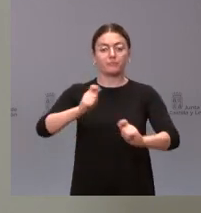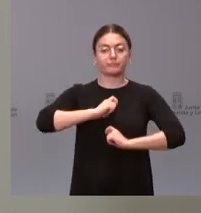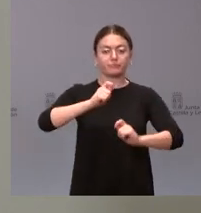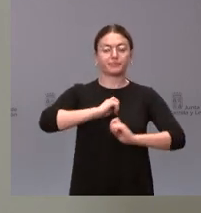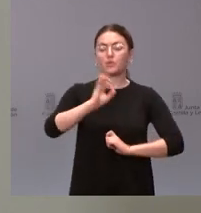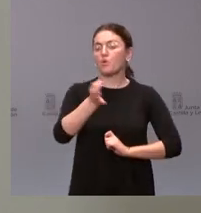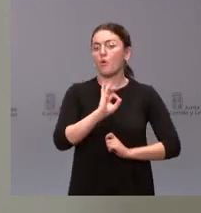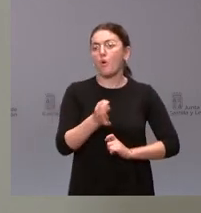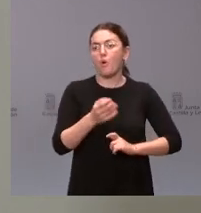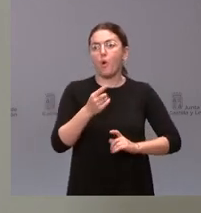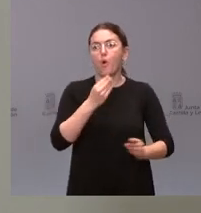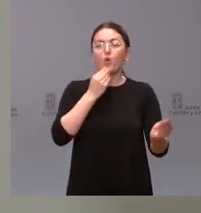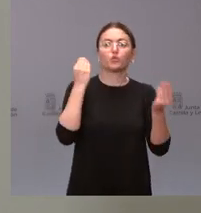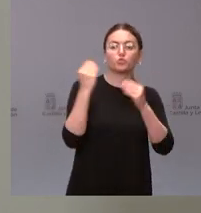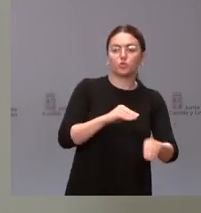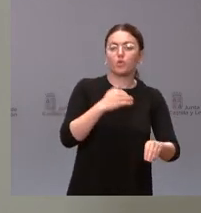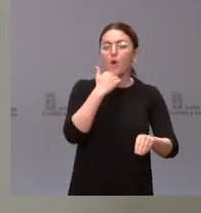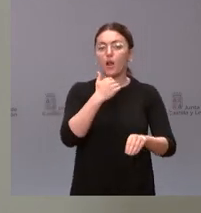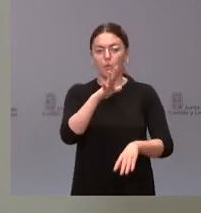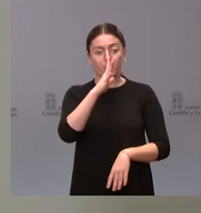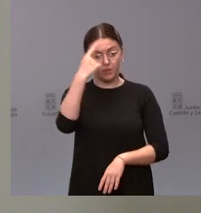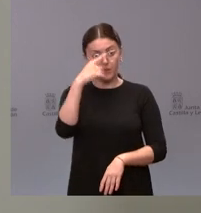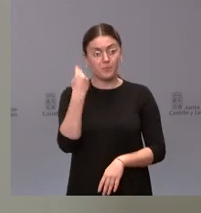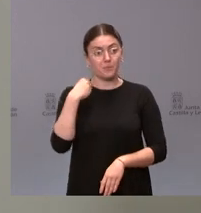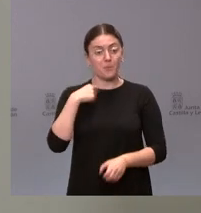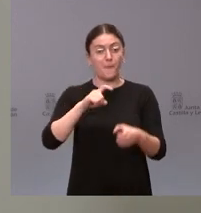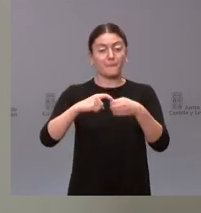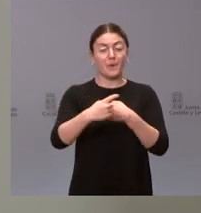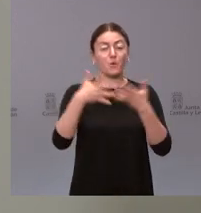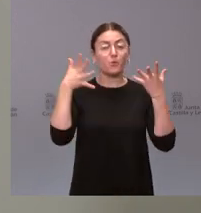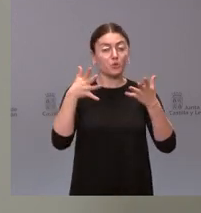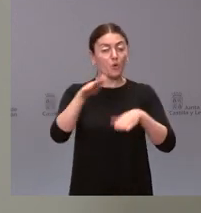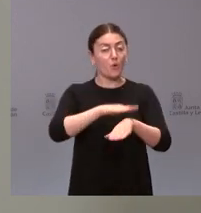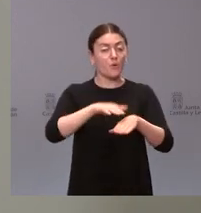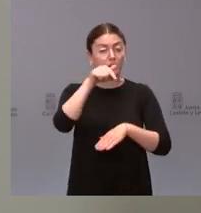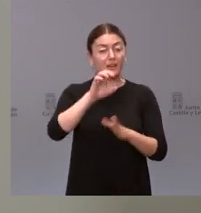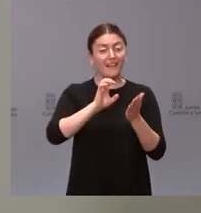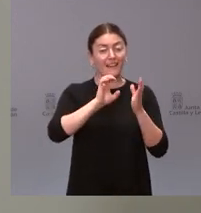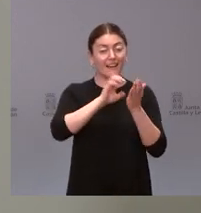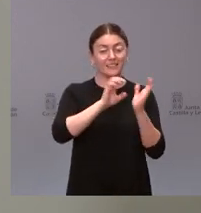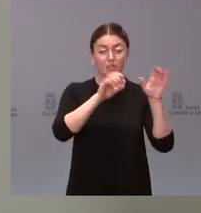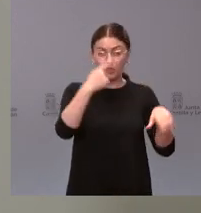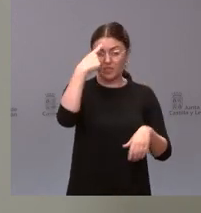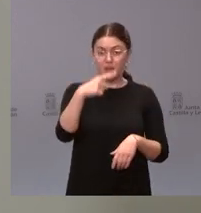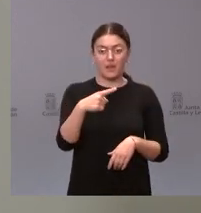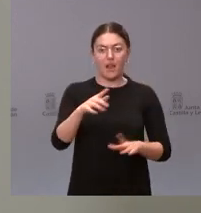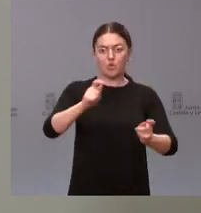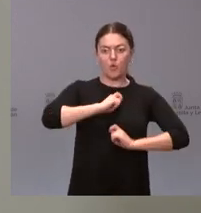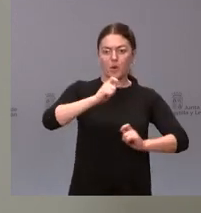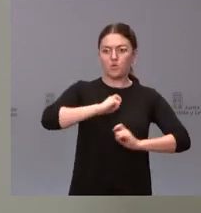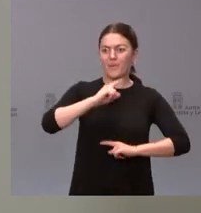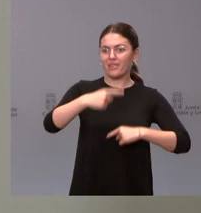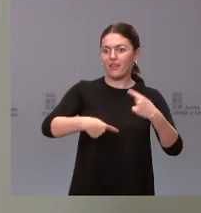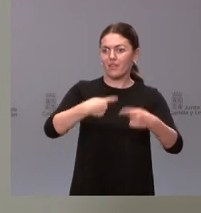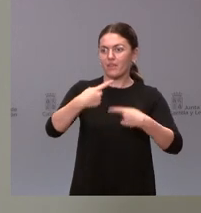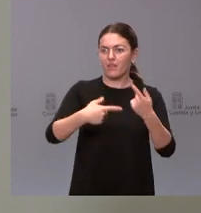existentes porque ya saben ustedes que los miembros del consejo de gobierno de Castilla y León tenemos un nombramiento día a día se nos puede cesar